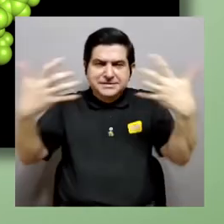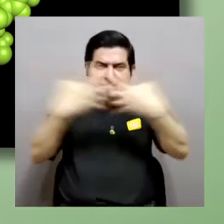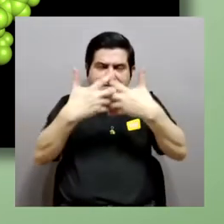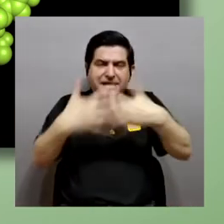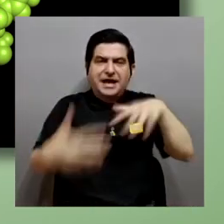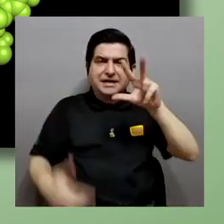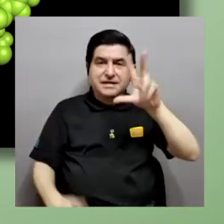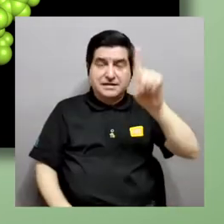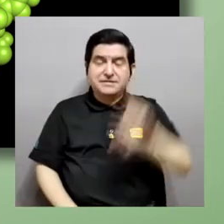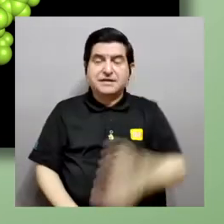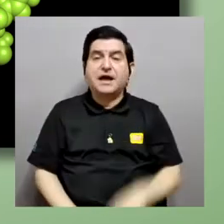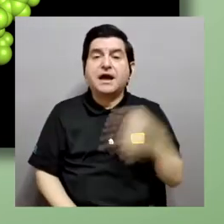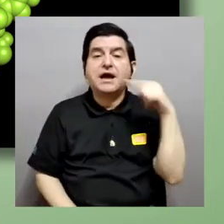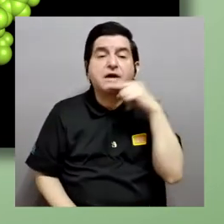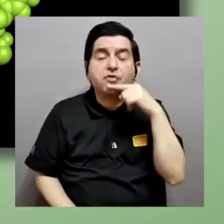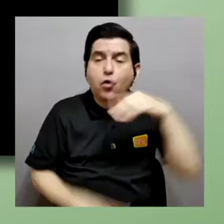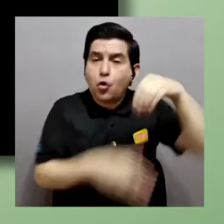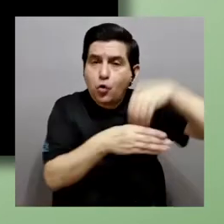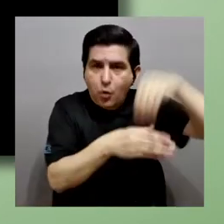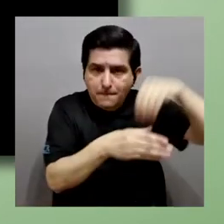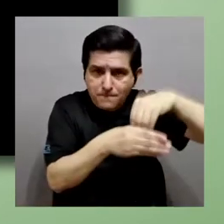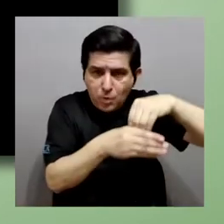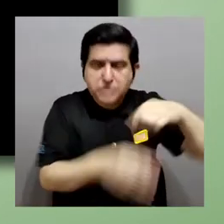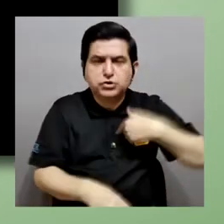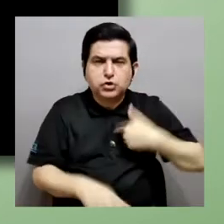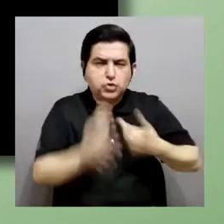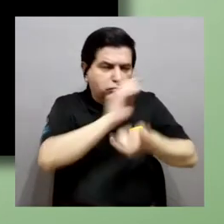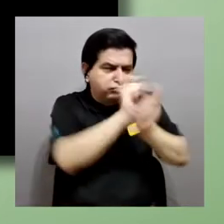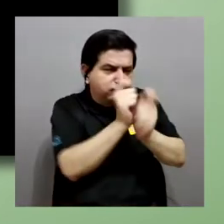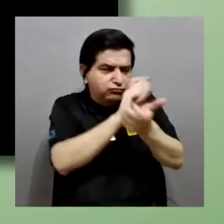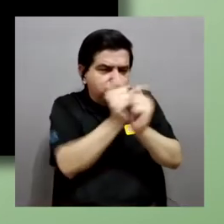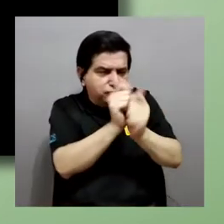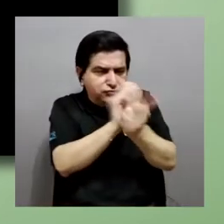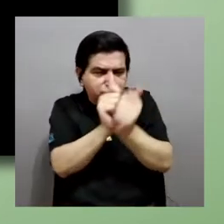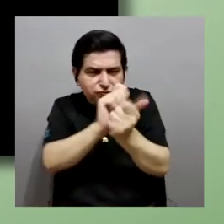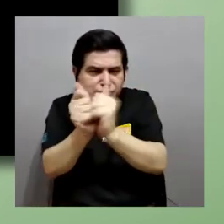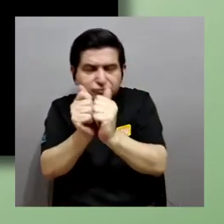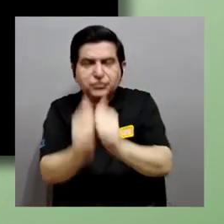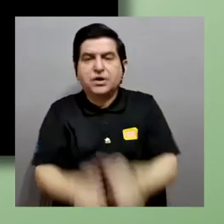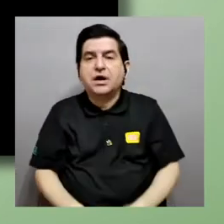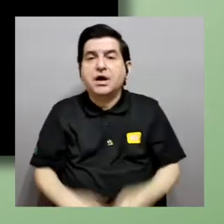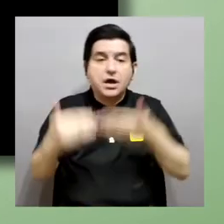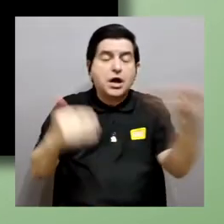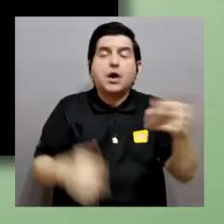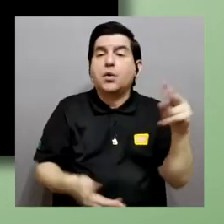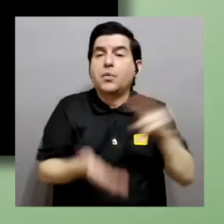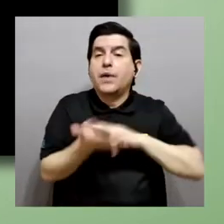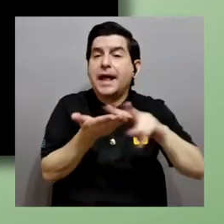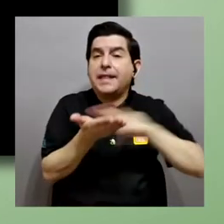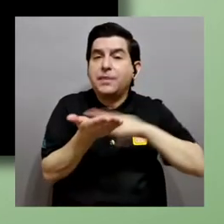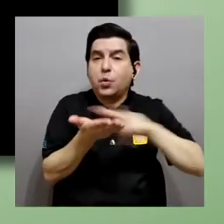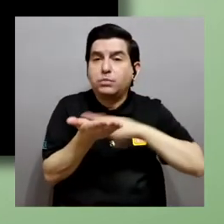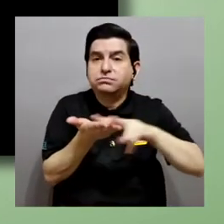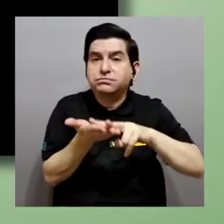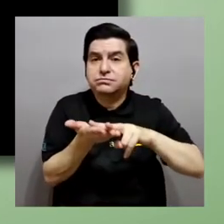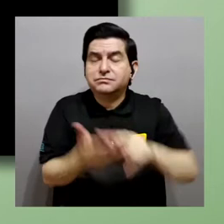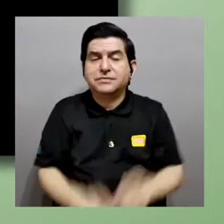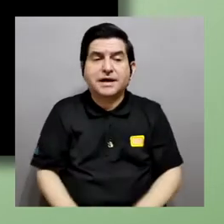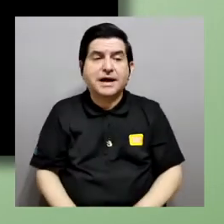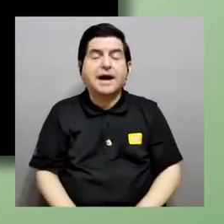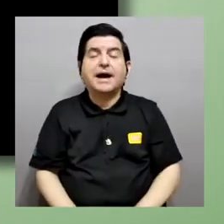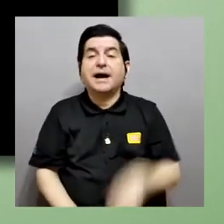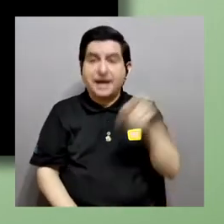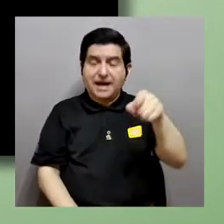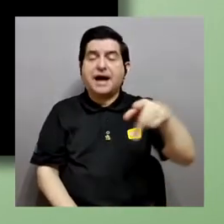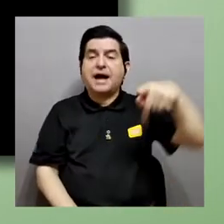como el compuesto. Yo le voy dando forma, voy cambiando, lo voy rotando y el objeto en verde correspondería, digamos, a lo que es la proteasa. Entonces, yo ando buscando